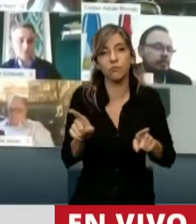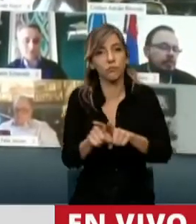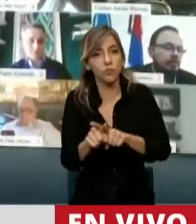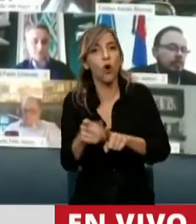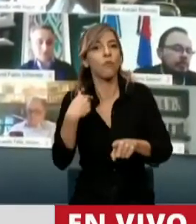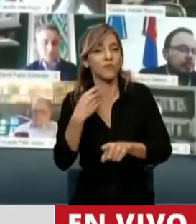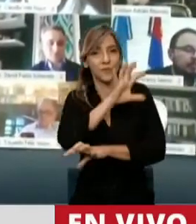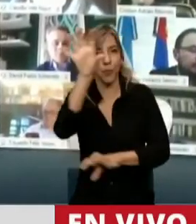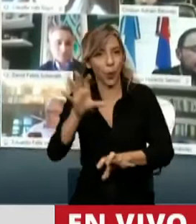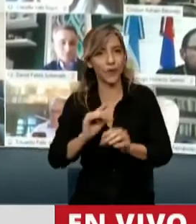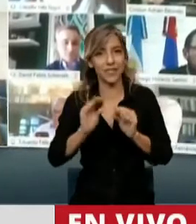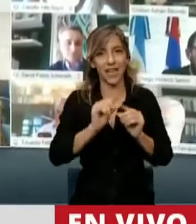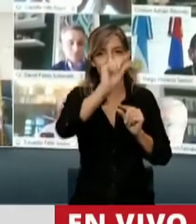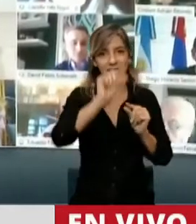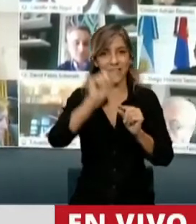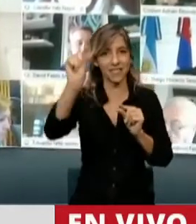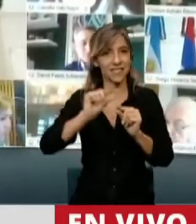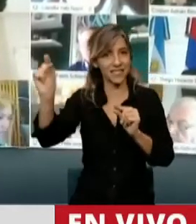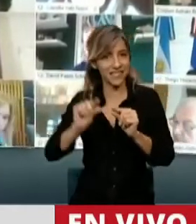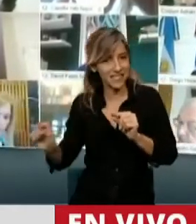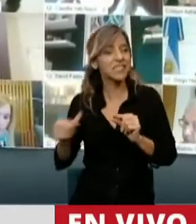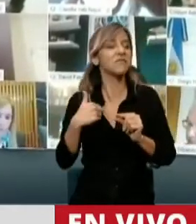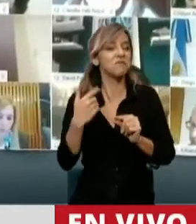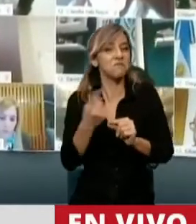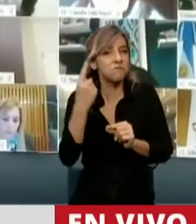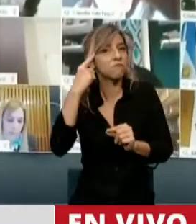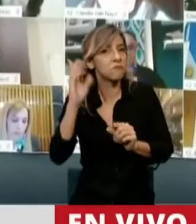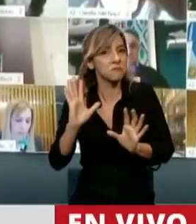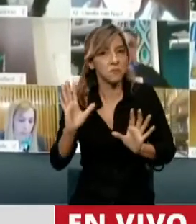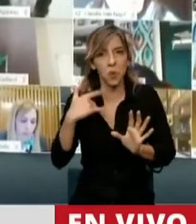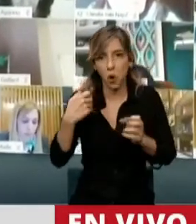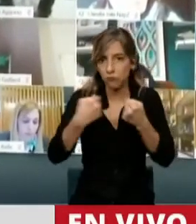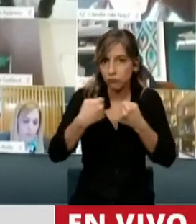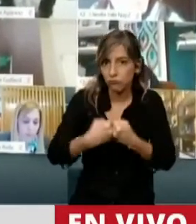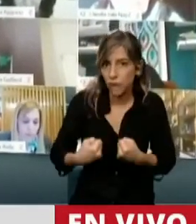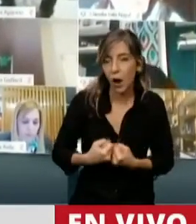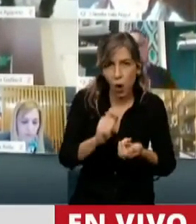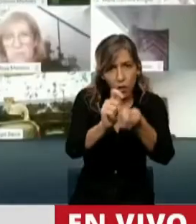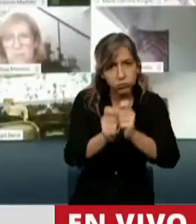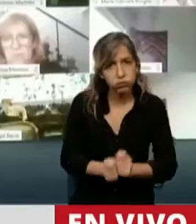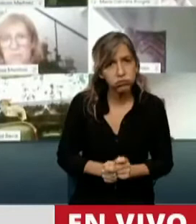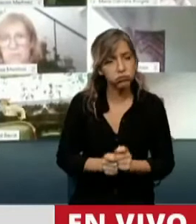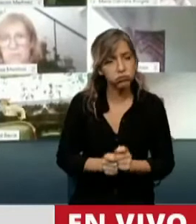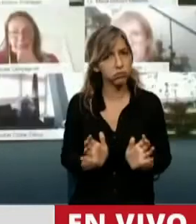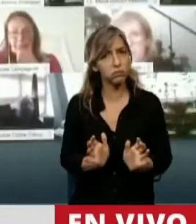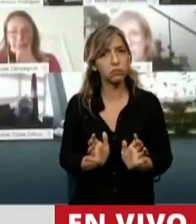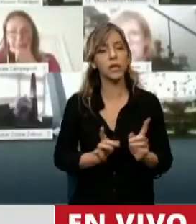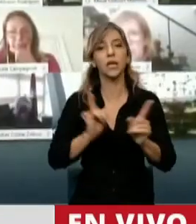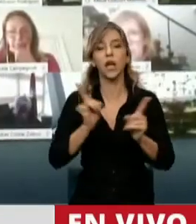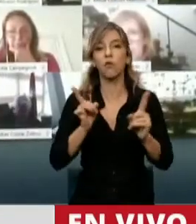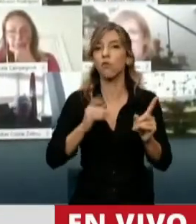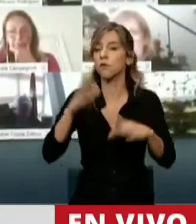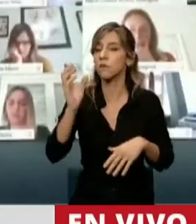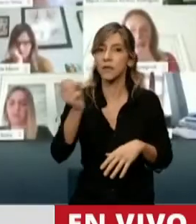participantes de las provincias. Y también entiendo necesario resaltar los requisitos más severos para la caducidad de las grandes